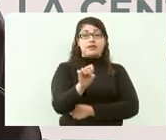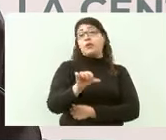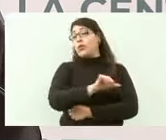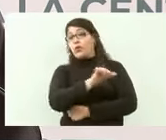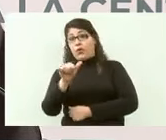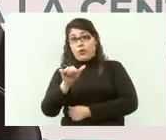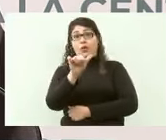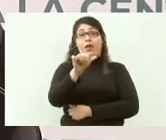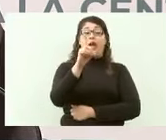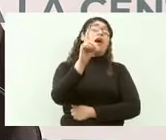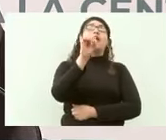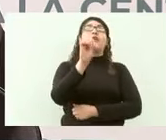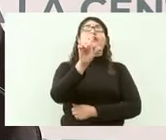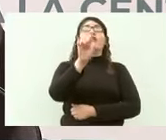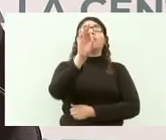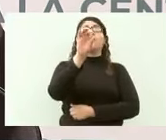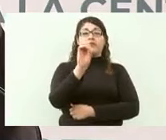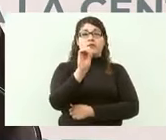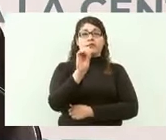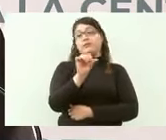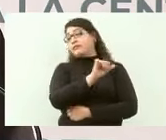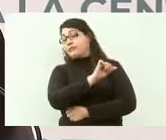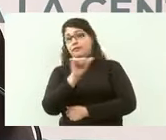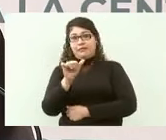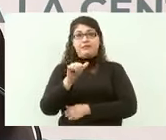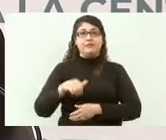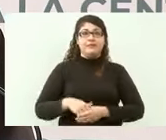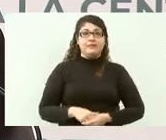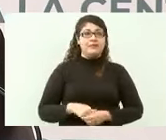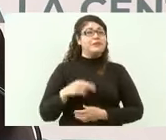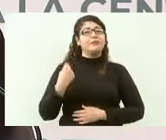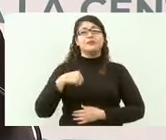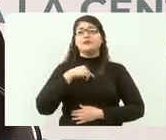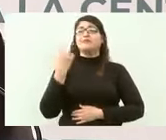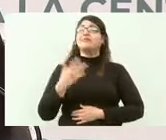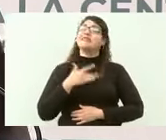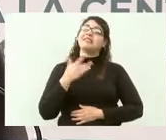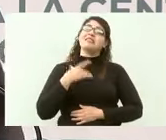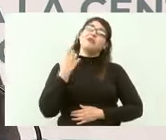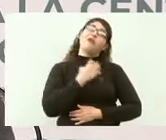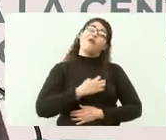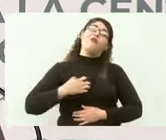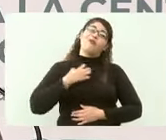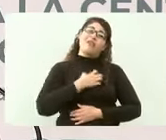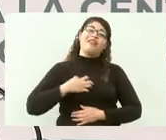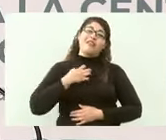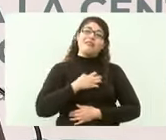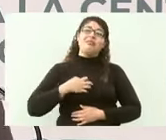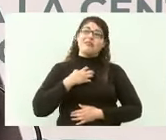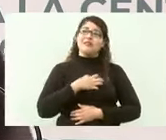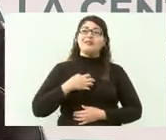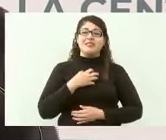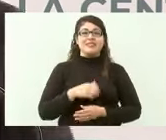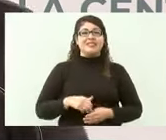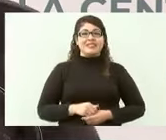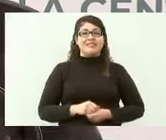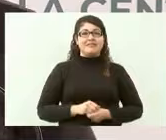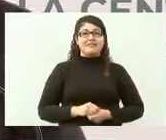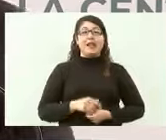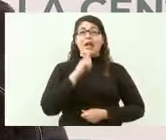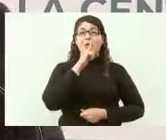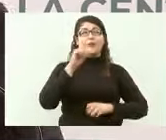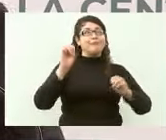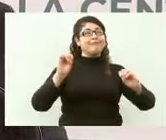con los trabajadores de la Comisión Federal de Electricidad su turno enciende la luz